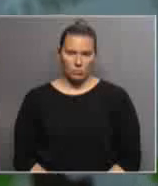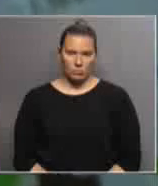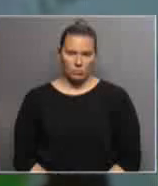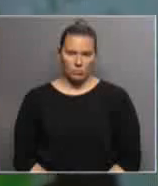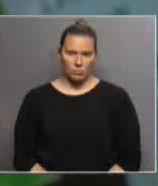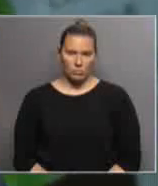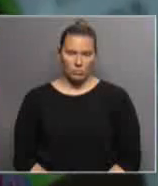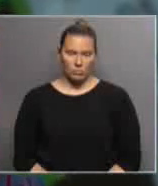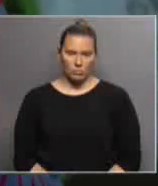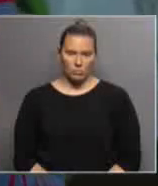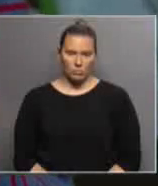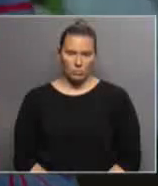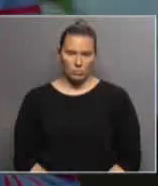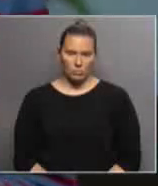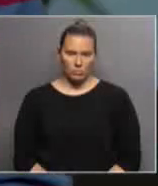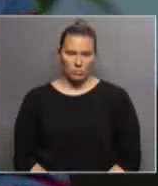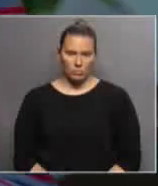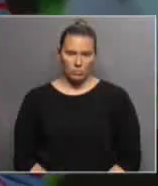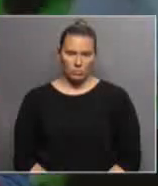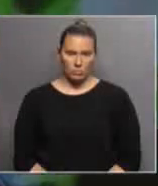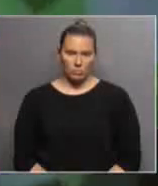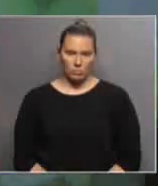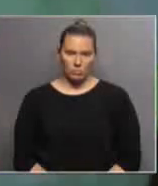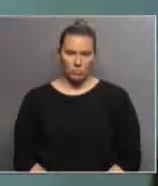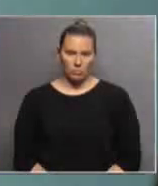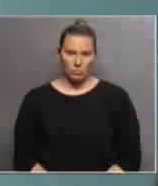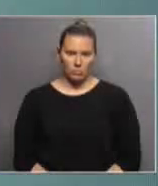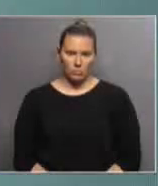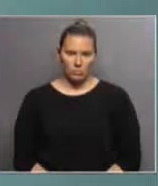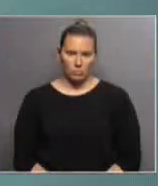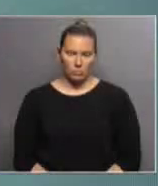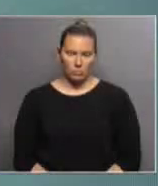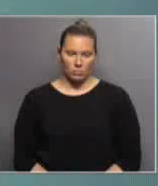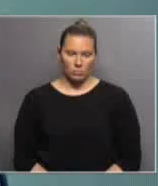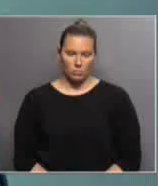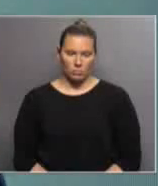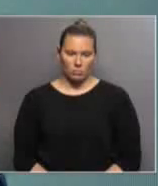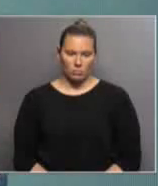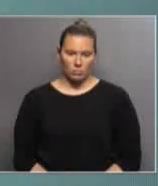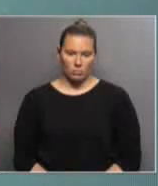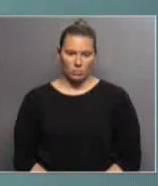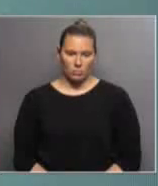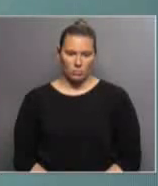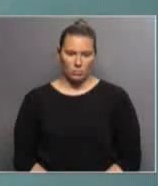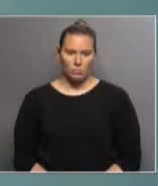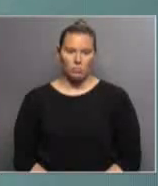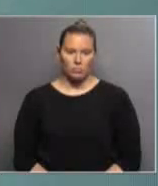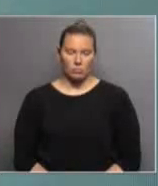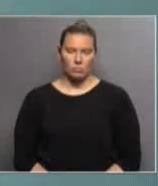a la comunidad sorda que trabajamos, que bueno, que tenemos estas dificultades y que las estamos mostrando y